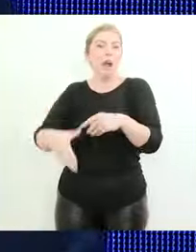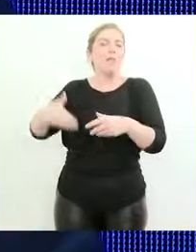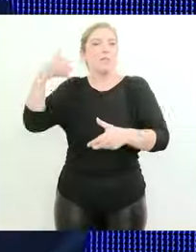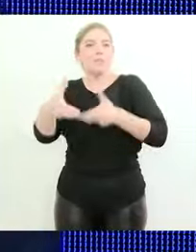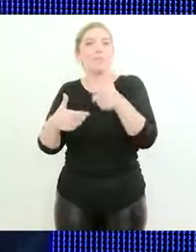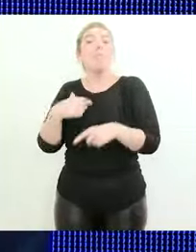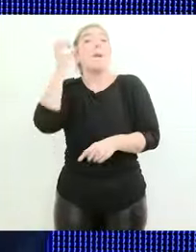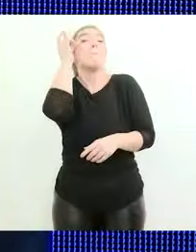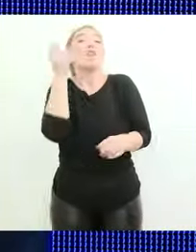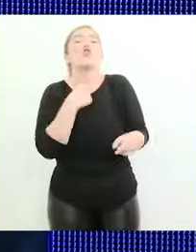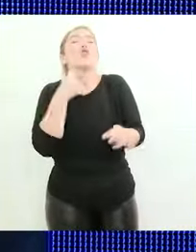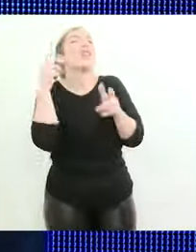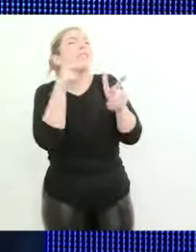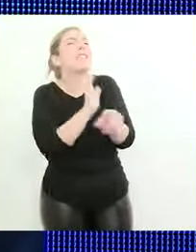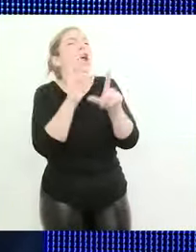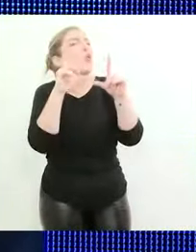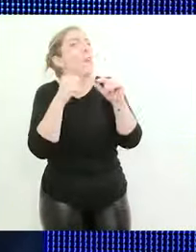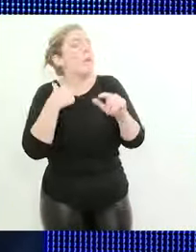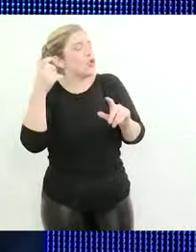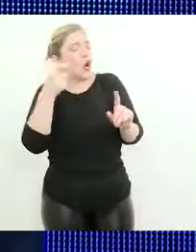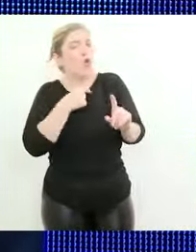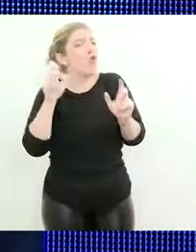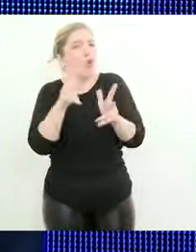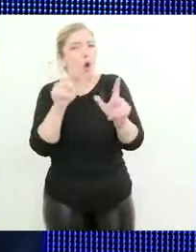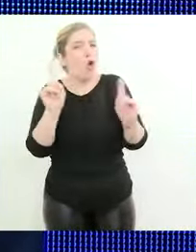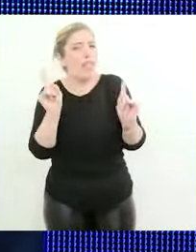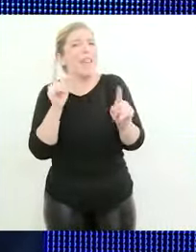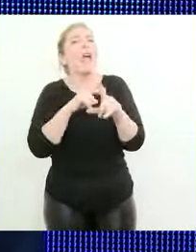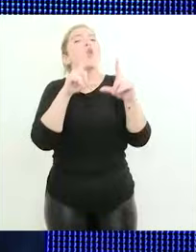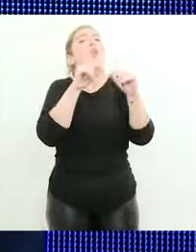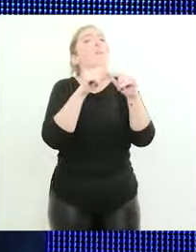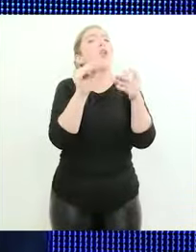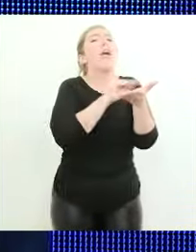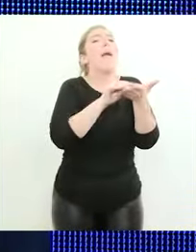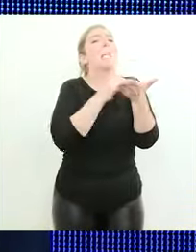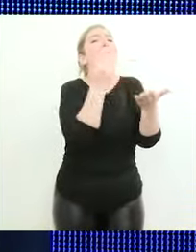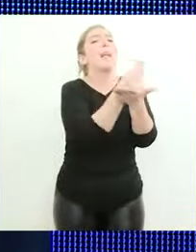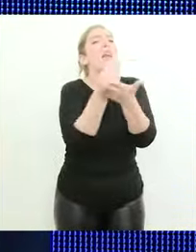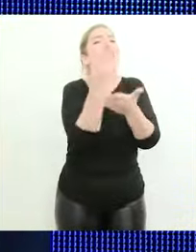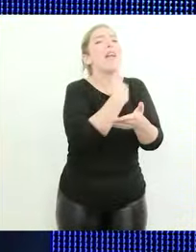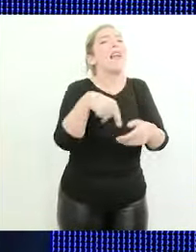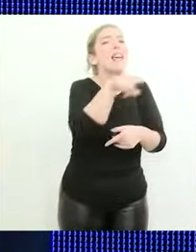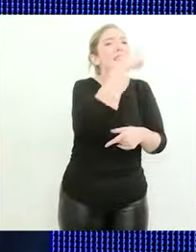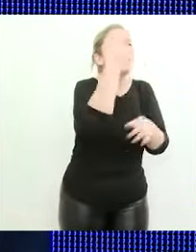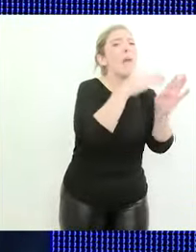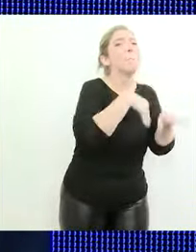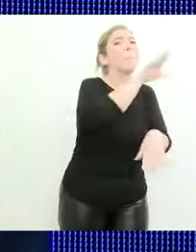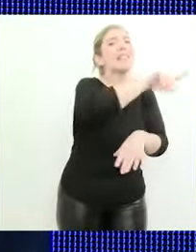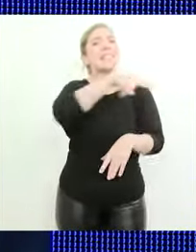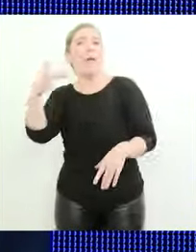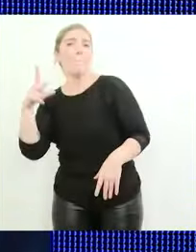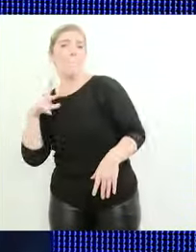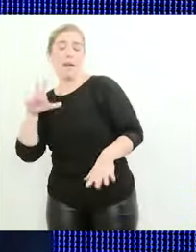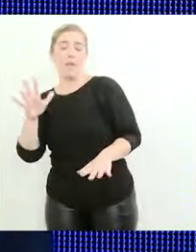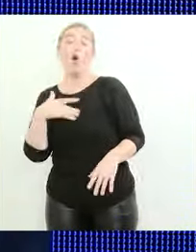perdón yo quería aclararle yo no dije que el número de empleados del estado sea superior al del sector privado